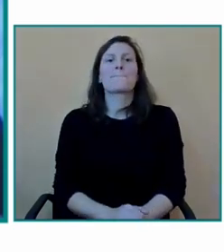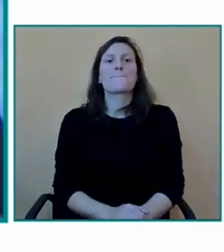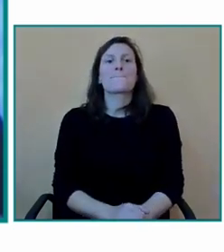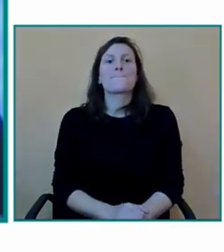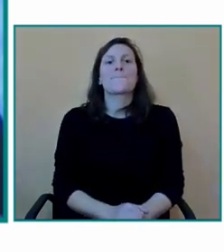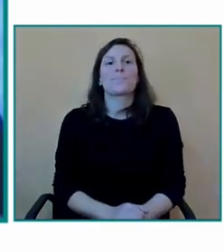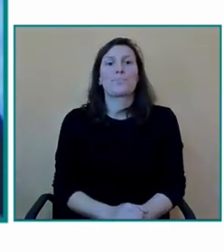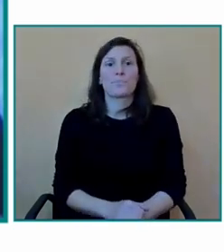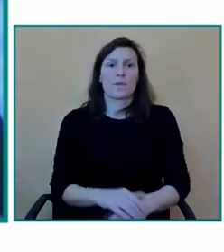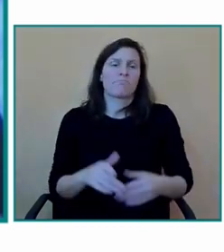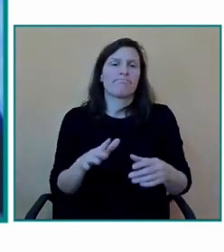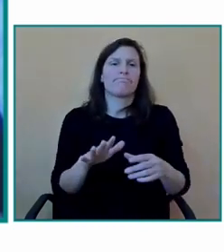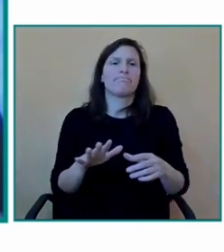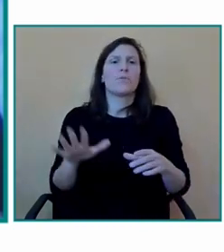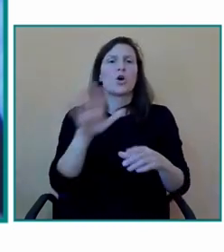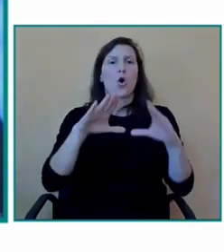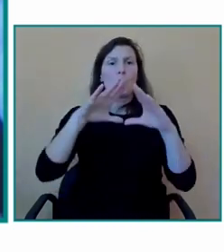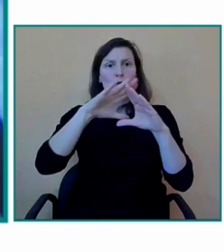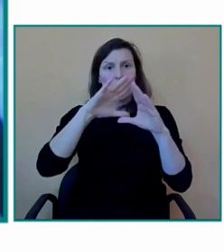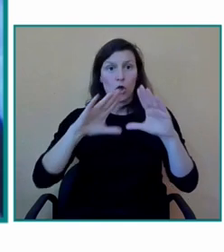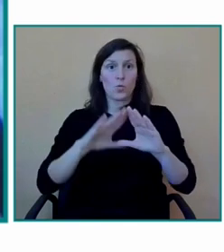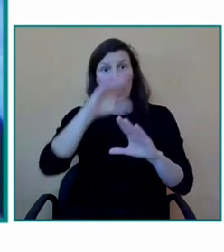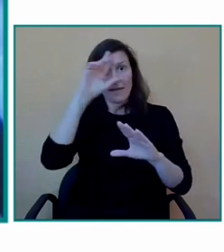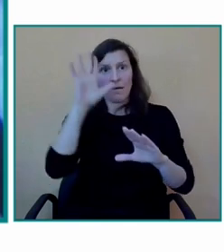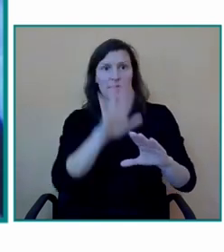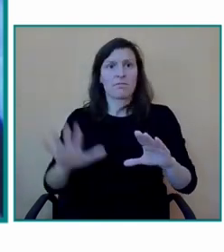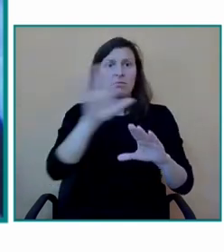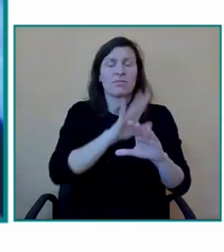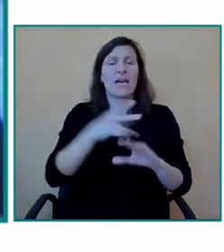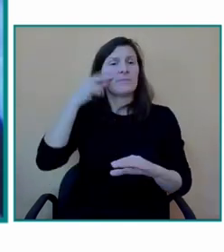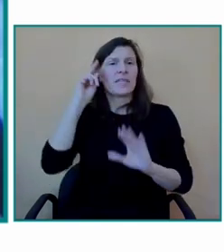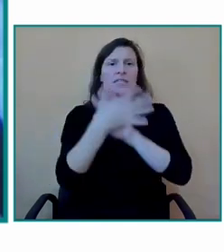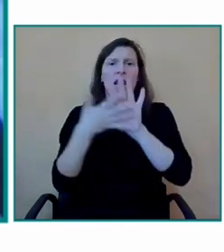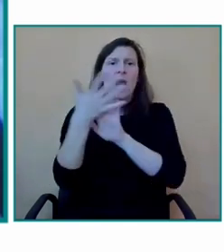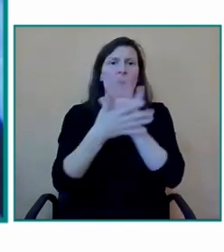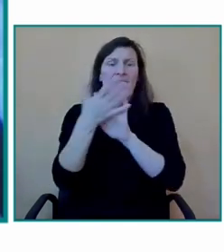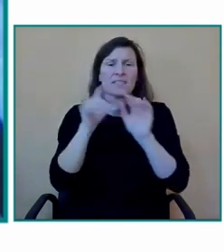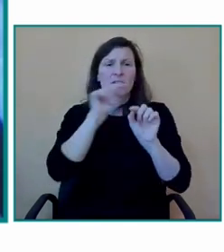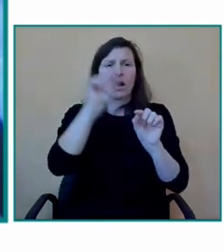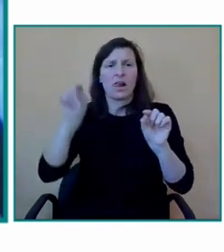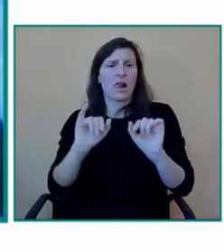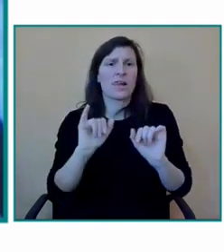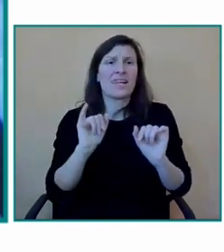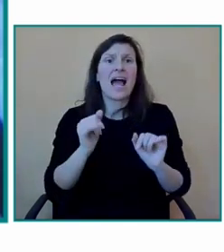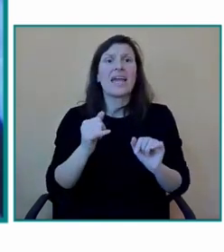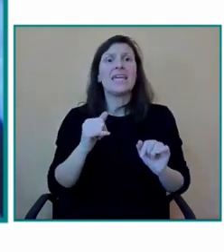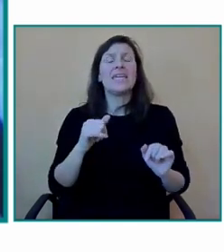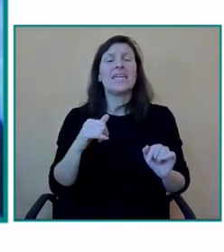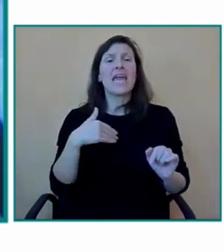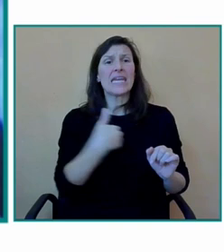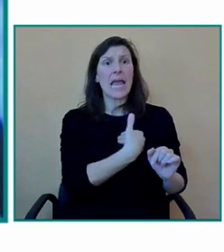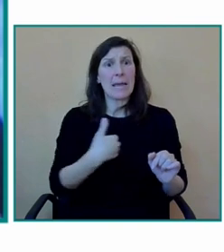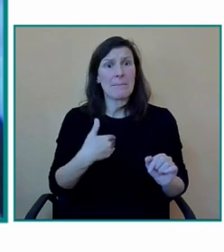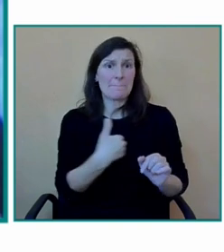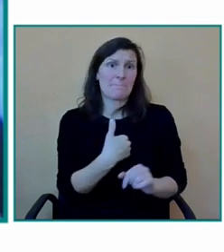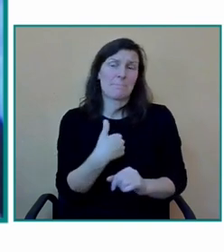importante para nuestro colegio y que también nos gustaría pues eso transmitir a cualquiera que nos vea la relevancia que